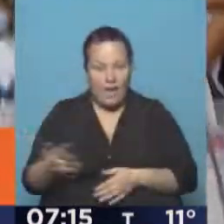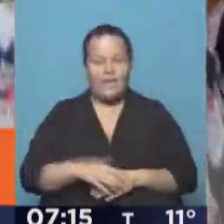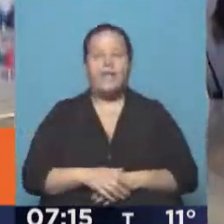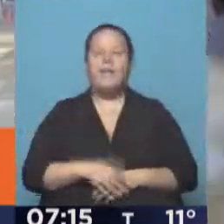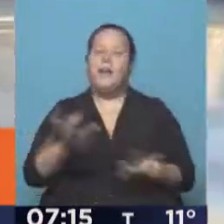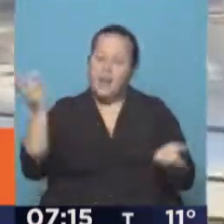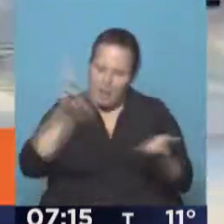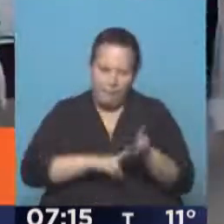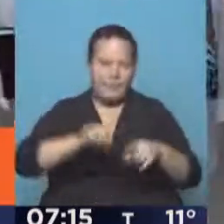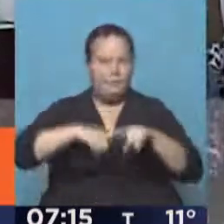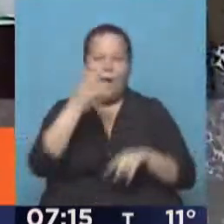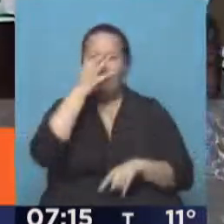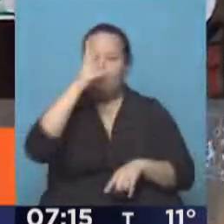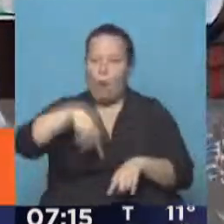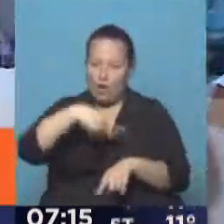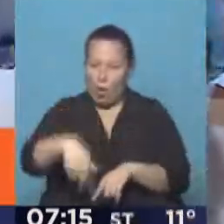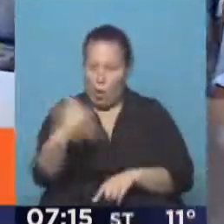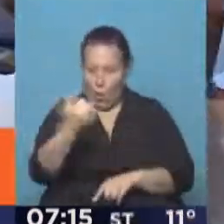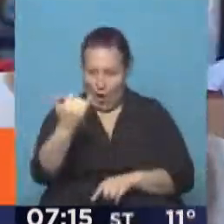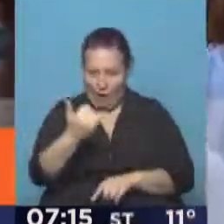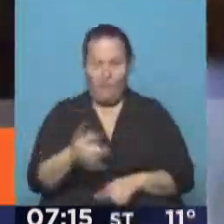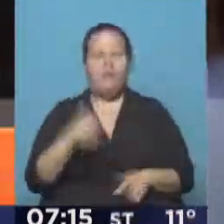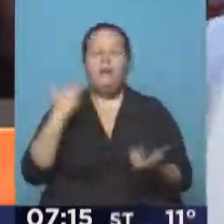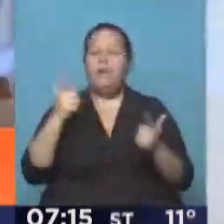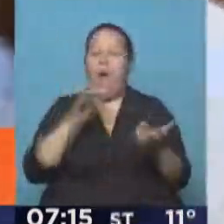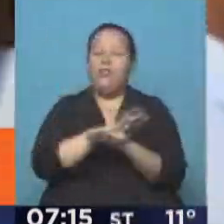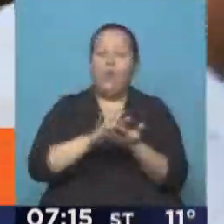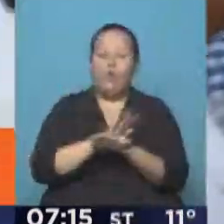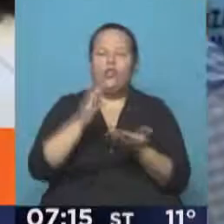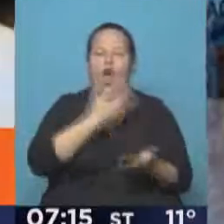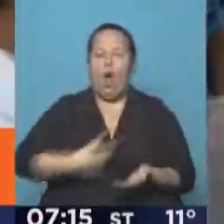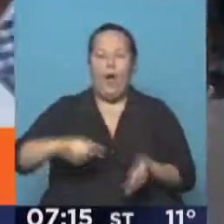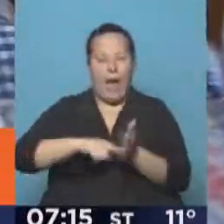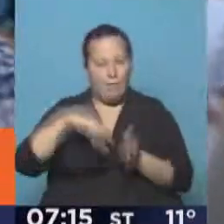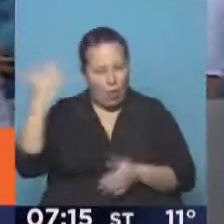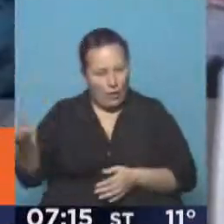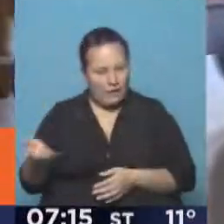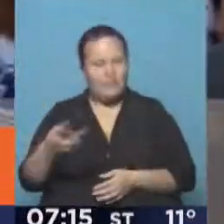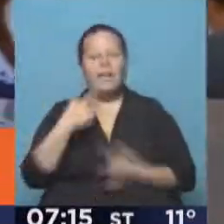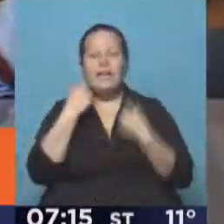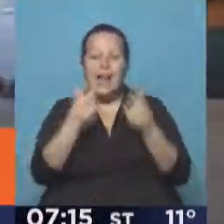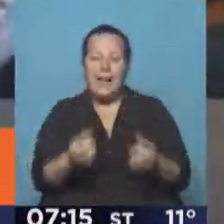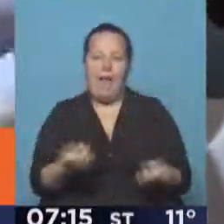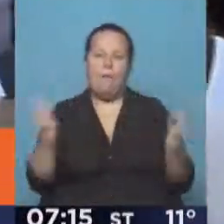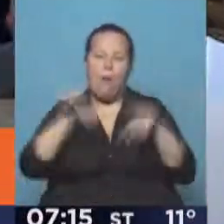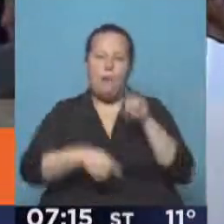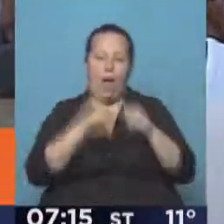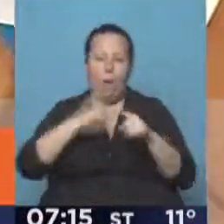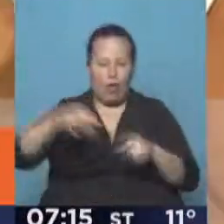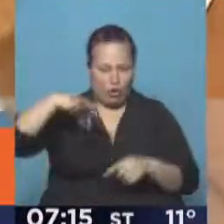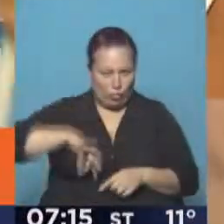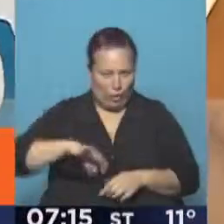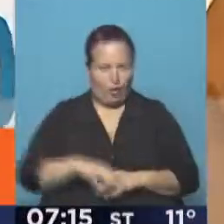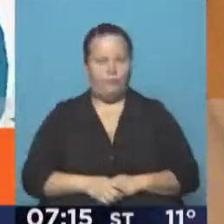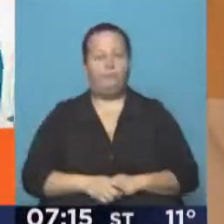ratificó el paro de 24 horas para este jueves ante la falta de respuestas del gobierno provincial al reclamo de reapertura de la paritaria